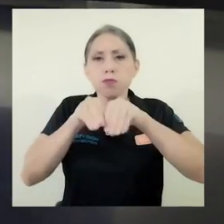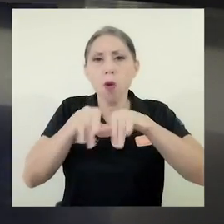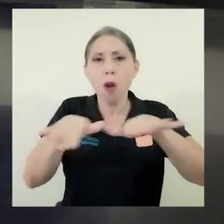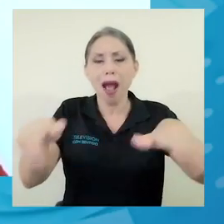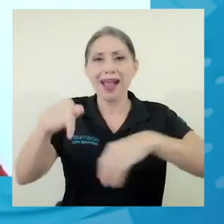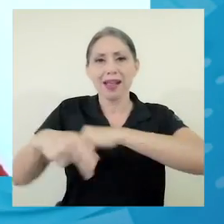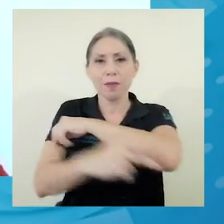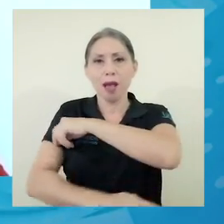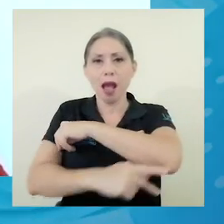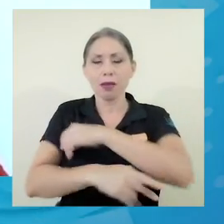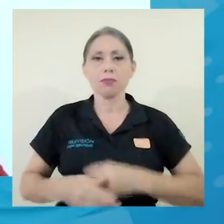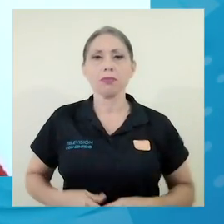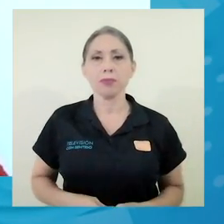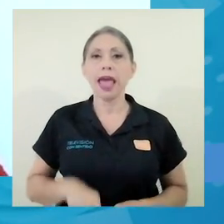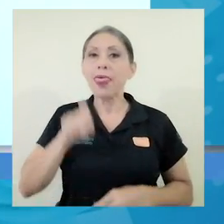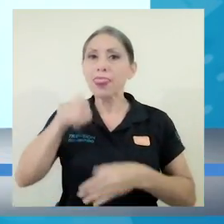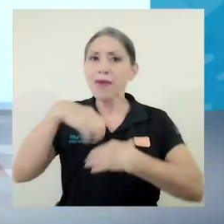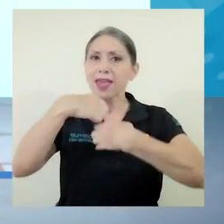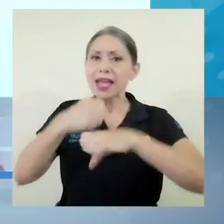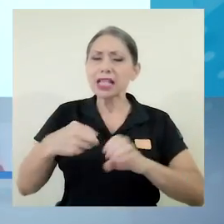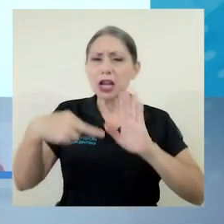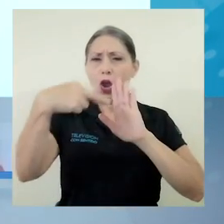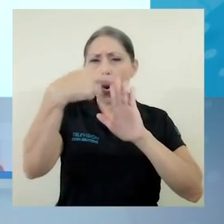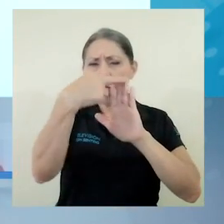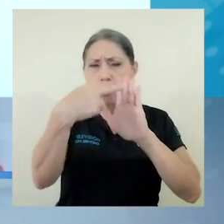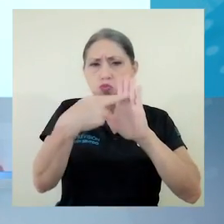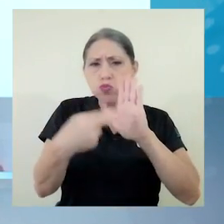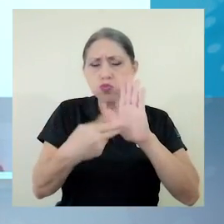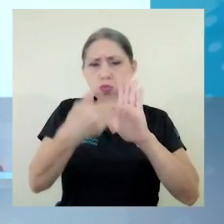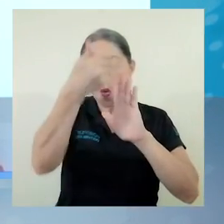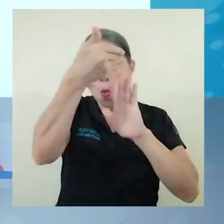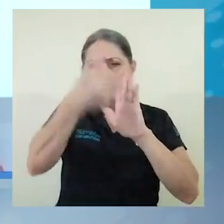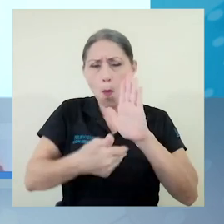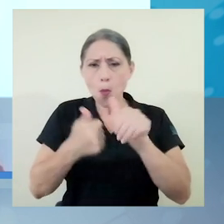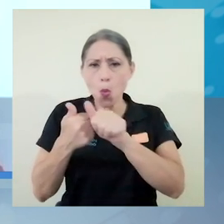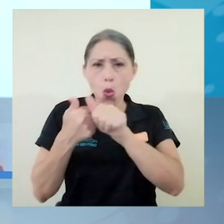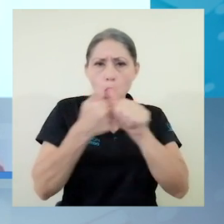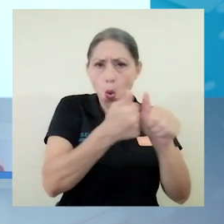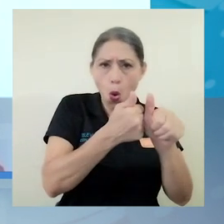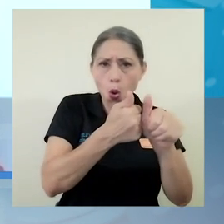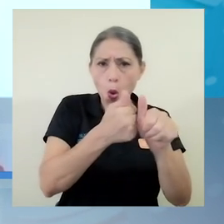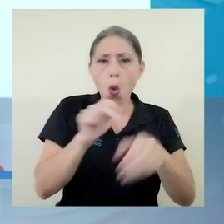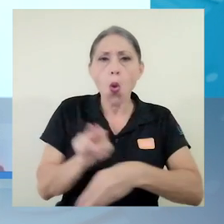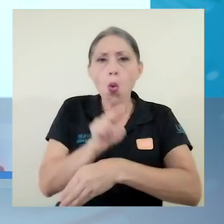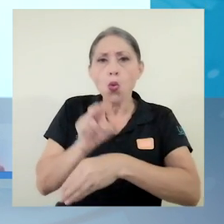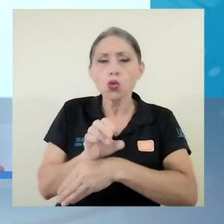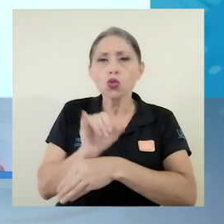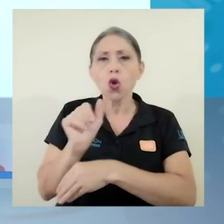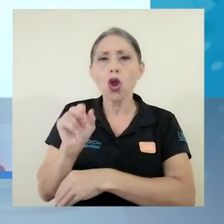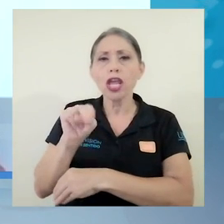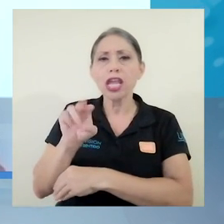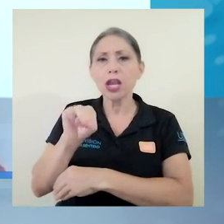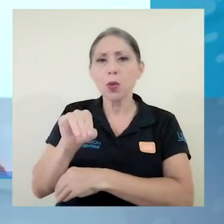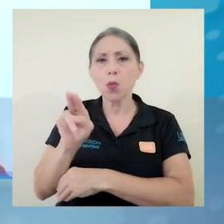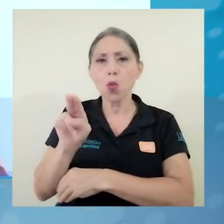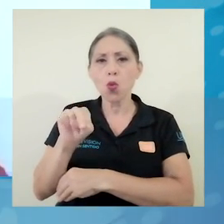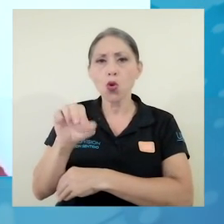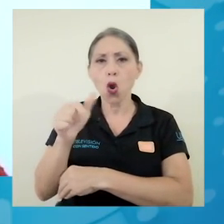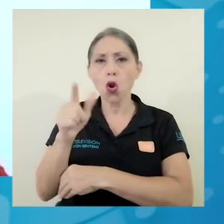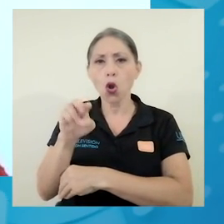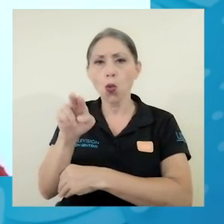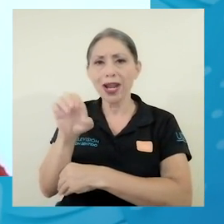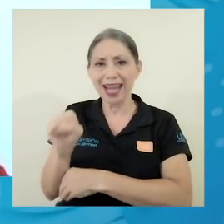Hay que hacer un protocolo clínico de uso de las inmunoglobulinas humanas